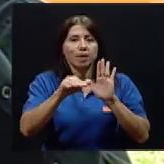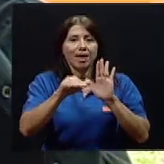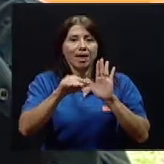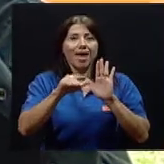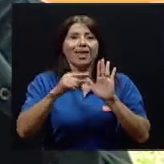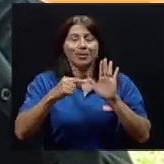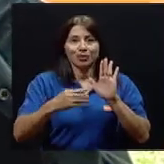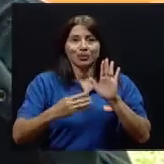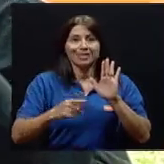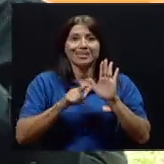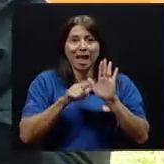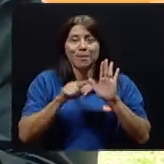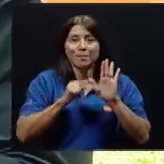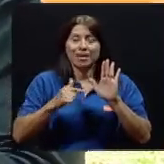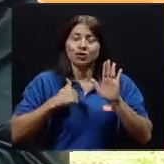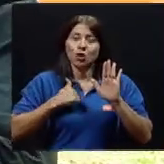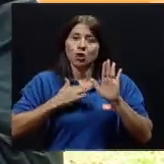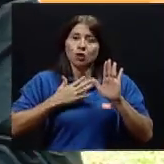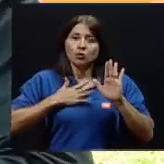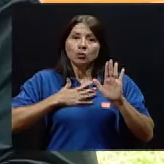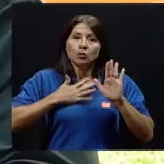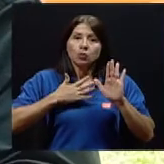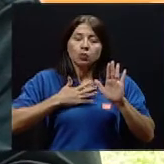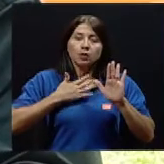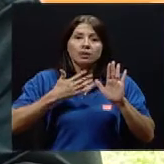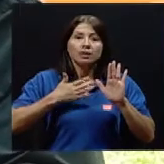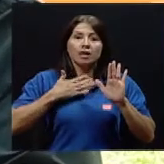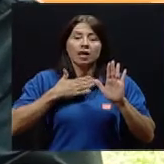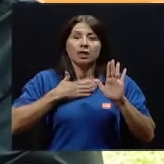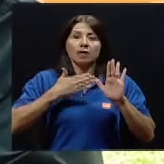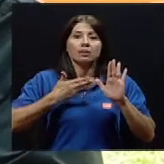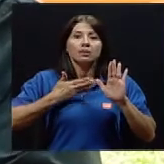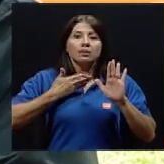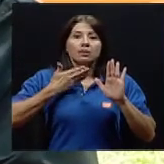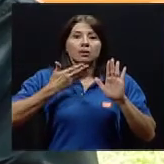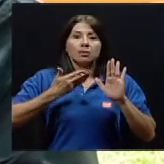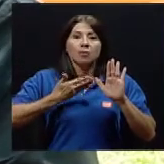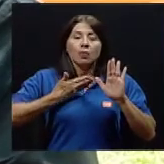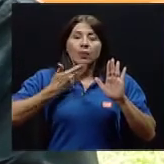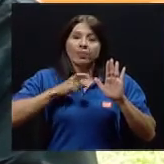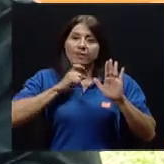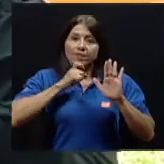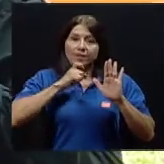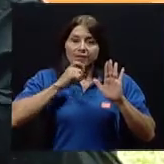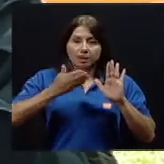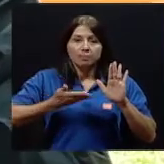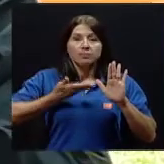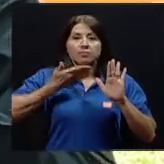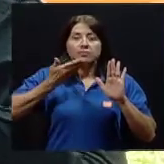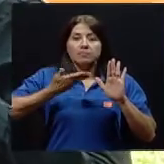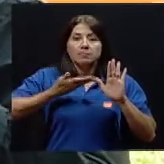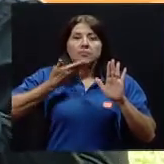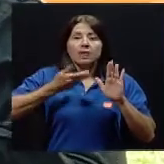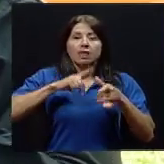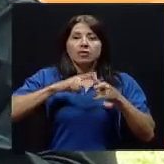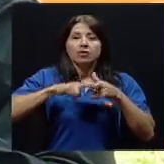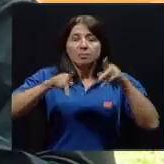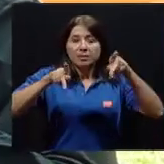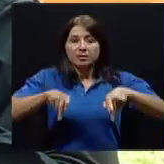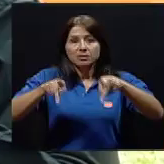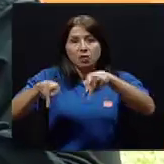aumentando el ingreso del líquido a nivel pulmonar y eso va a dificultar la respiración. Entonces, los pacientes empiezan a hacer